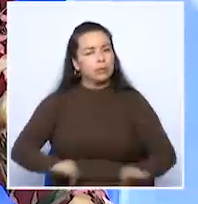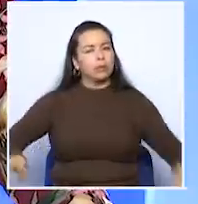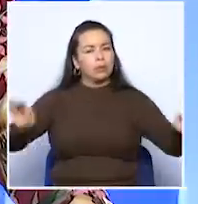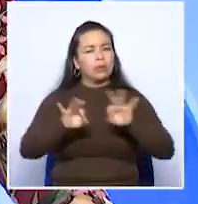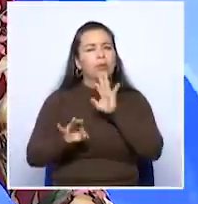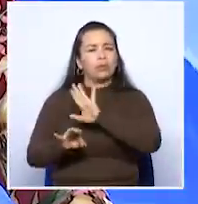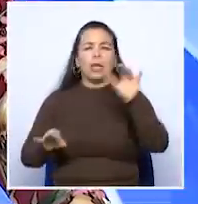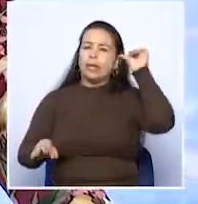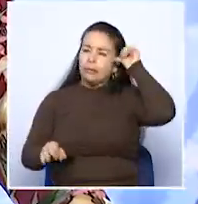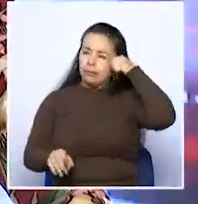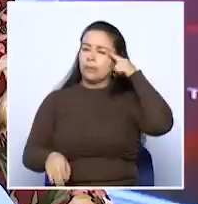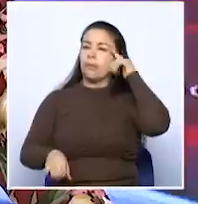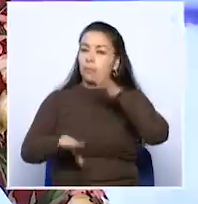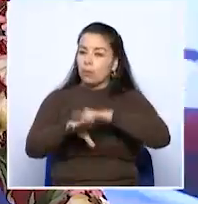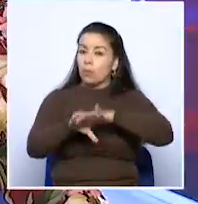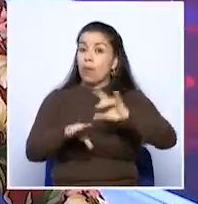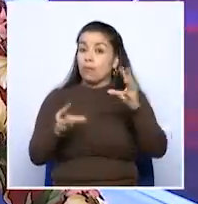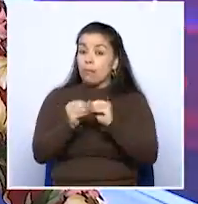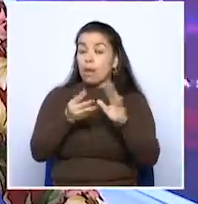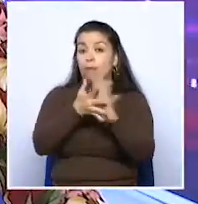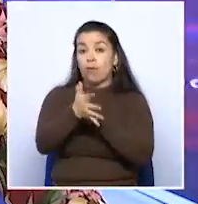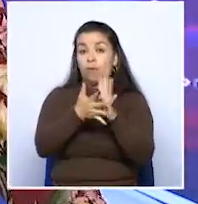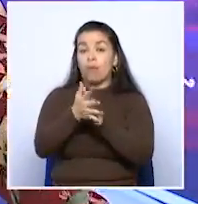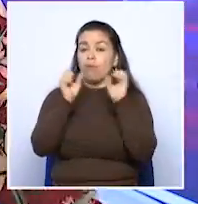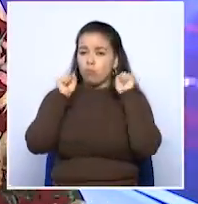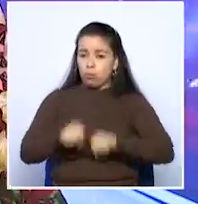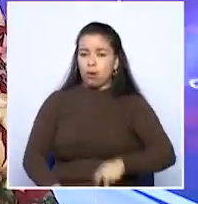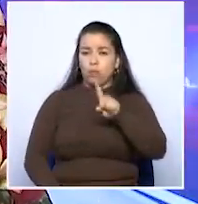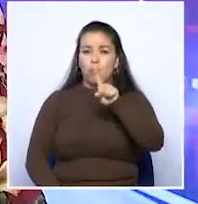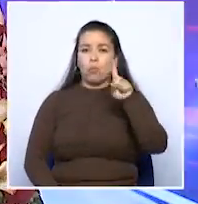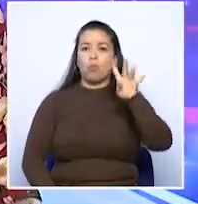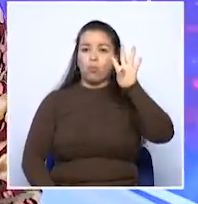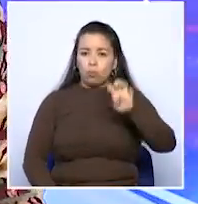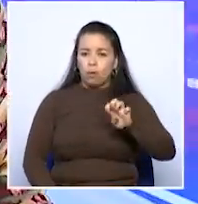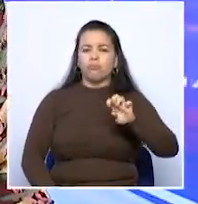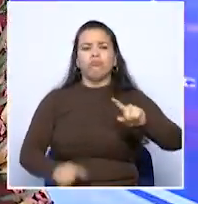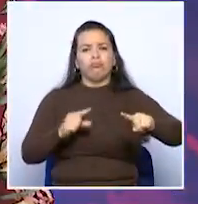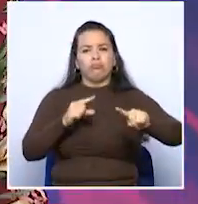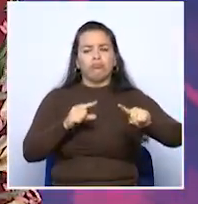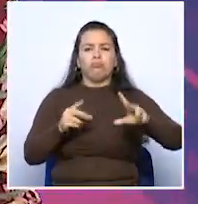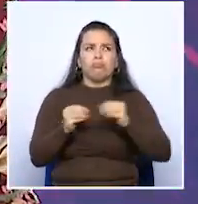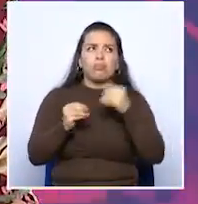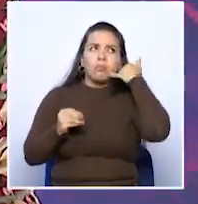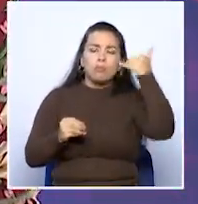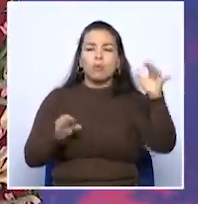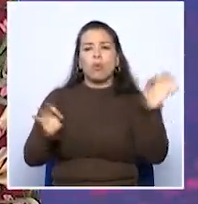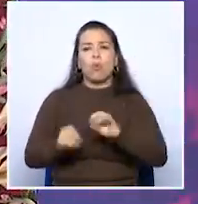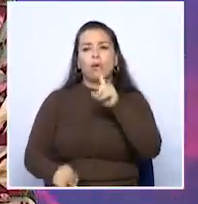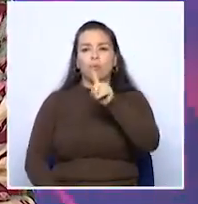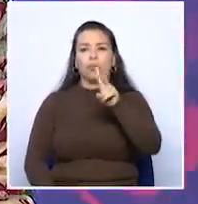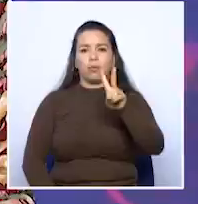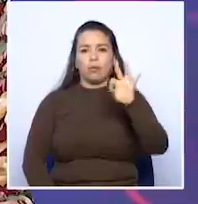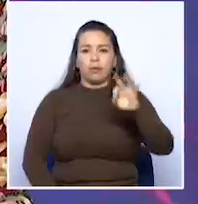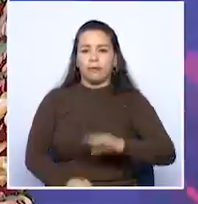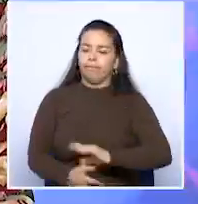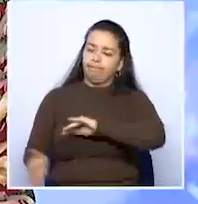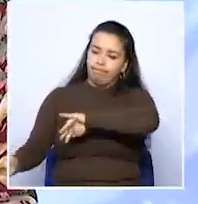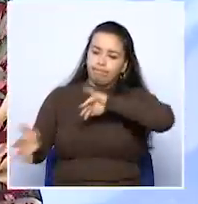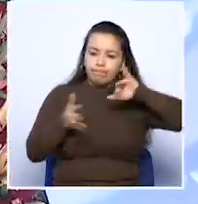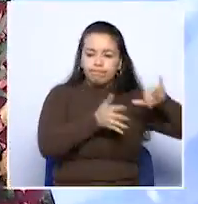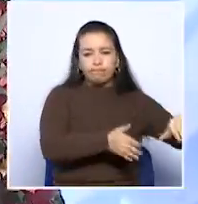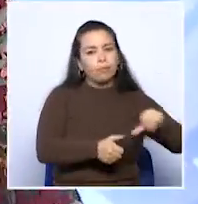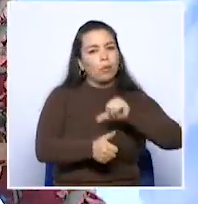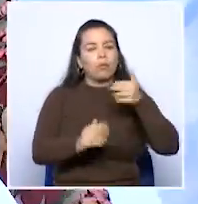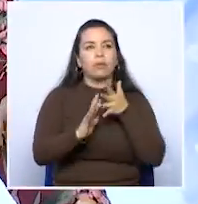en cuenta y recuerden que si quieren tener más información al 119 ustedes pueden encontrarla o al 123. Y cambiando de tema y